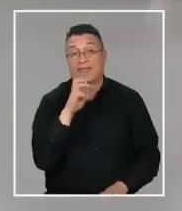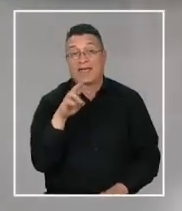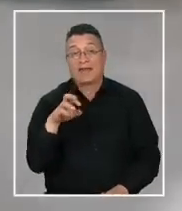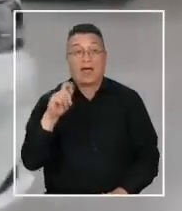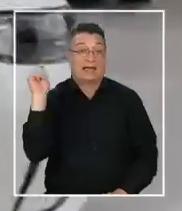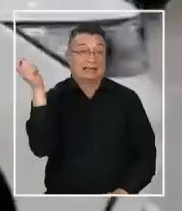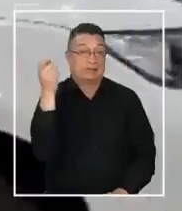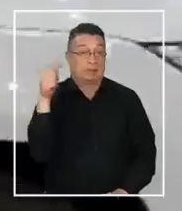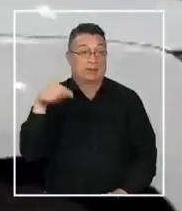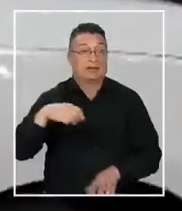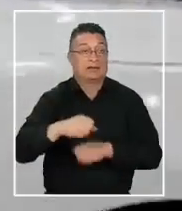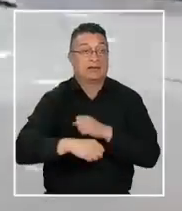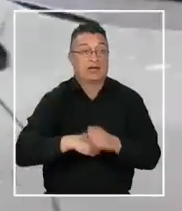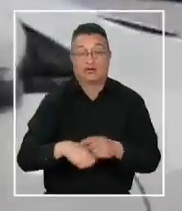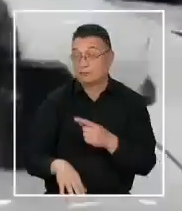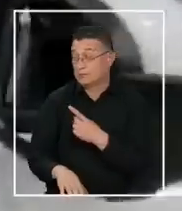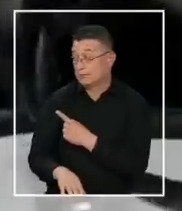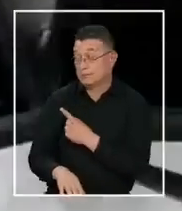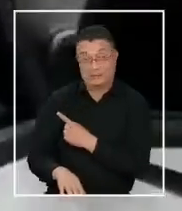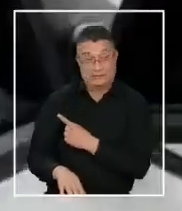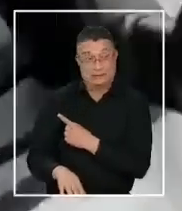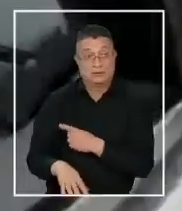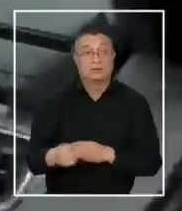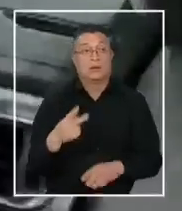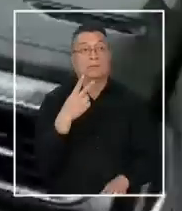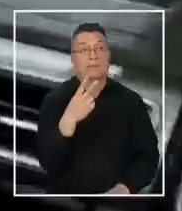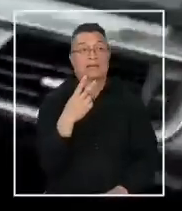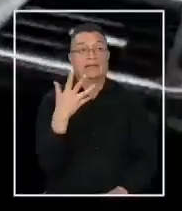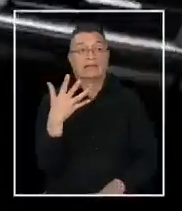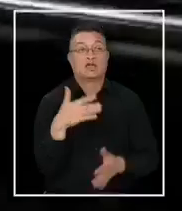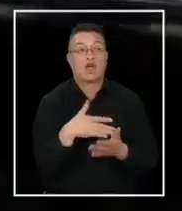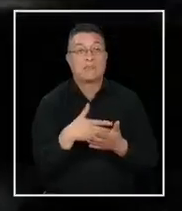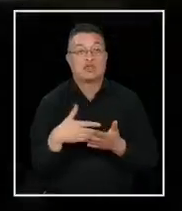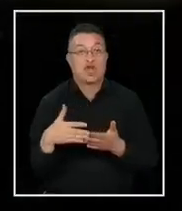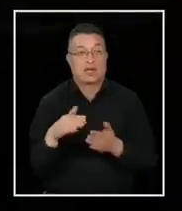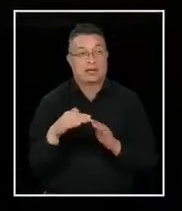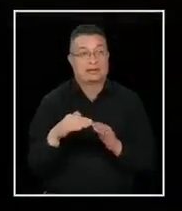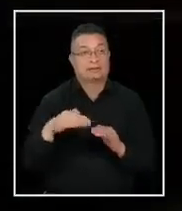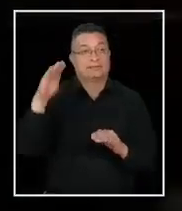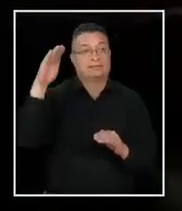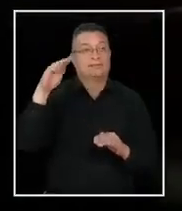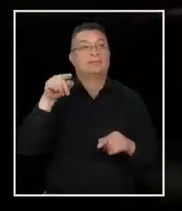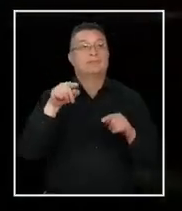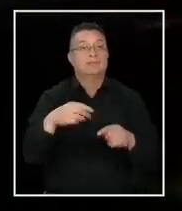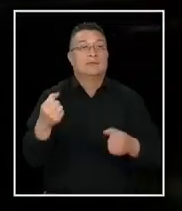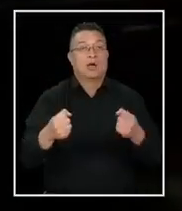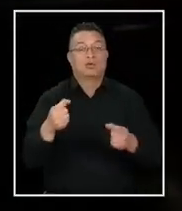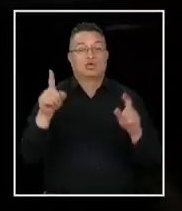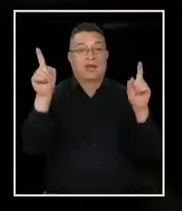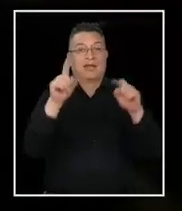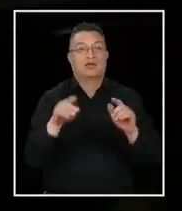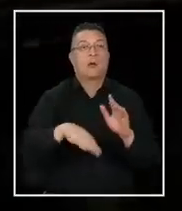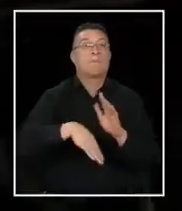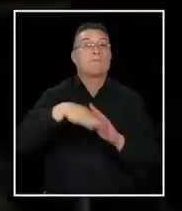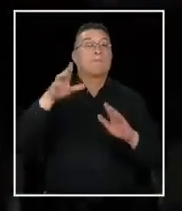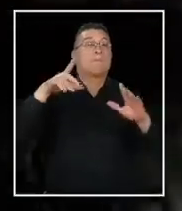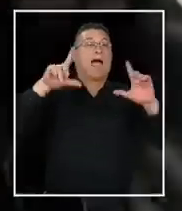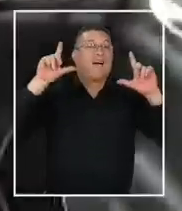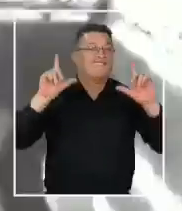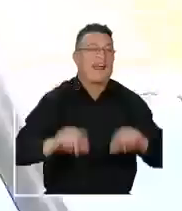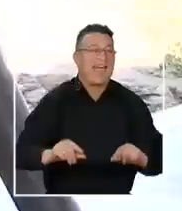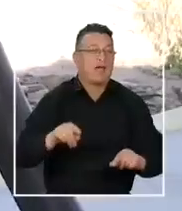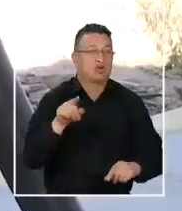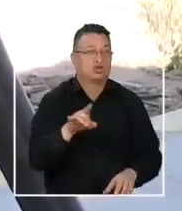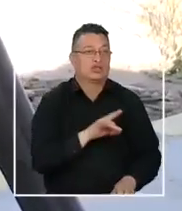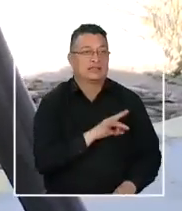este año. El Maple 60S estará disponible desde los 25 millones de pesos y se convertirá en el auto eléctrico más barato que se venda en Chile.